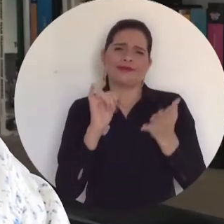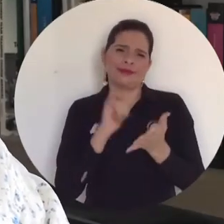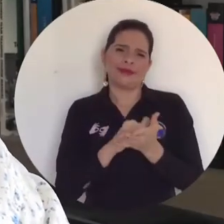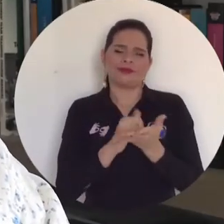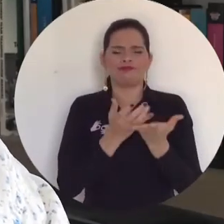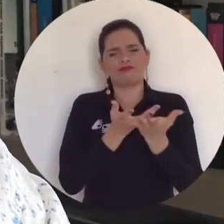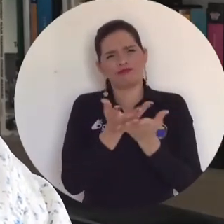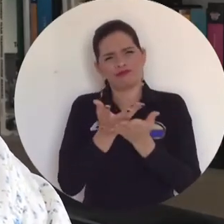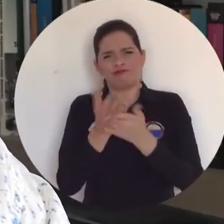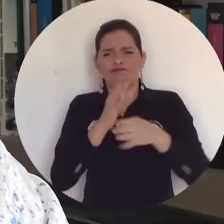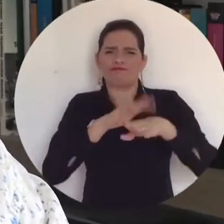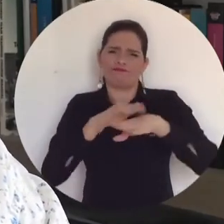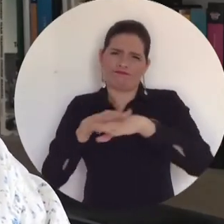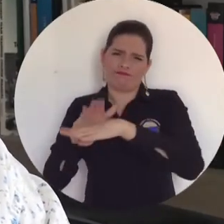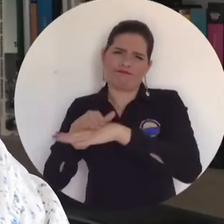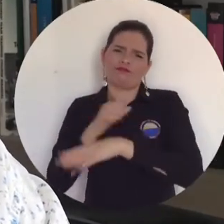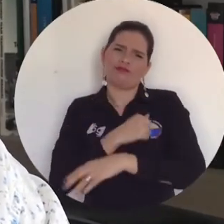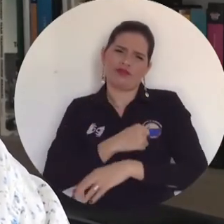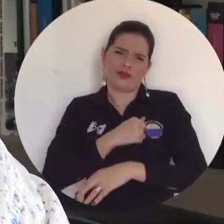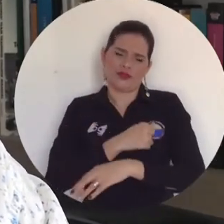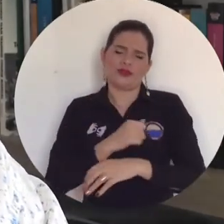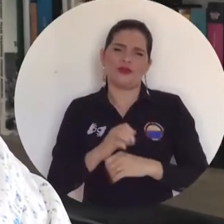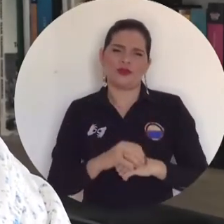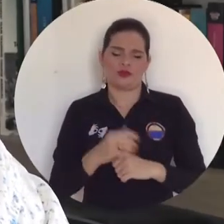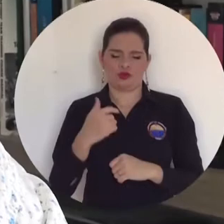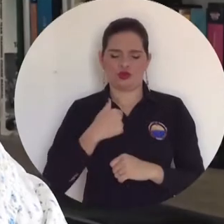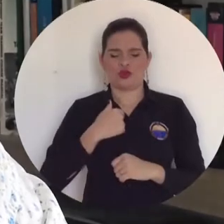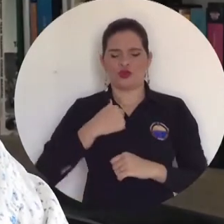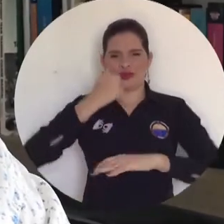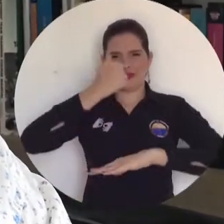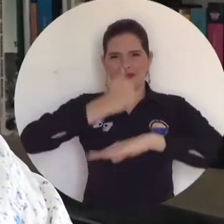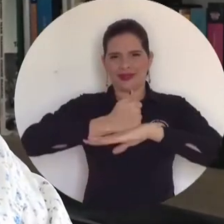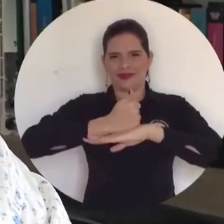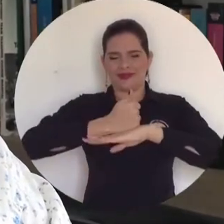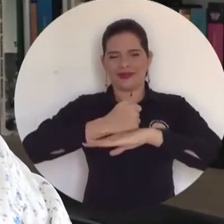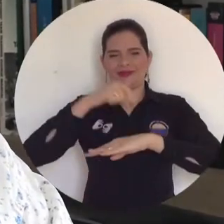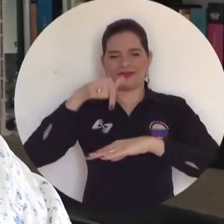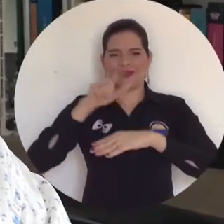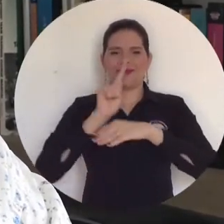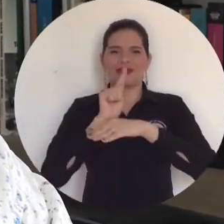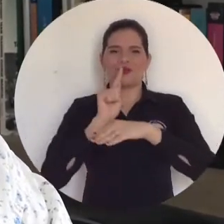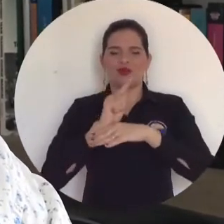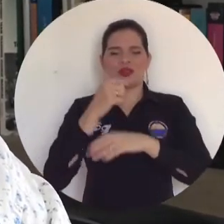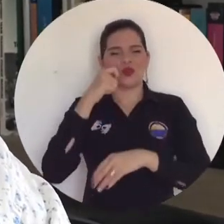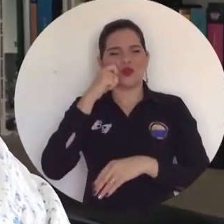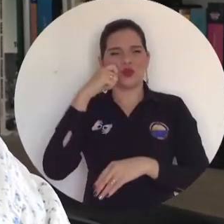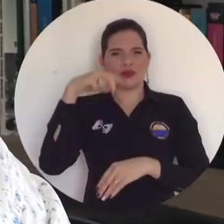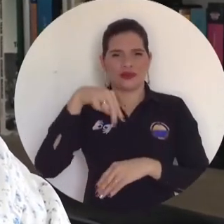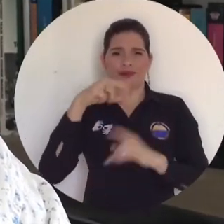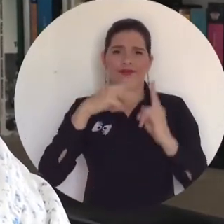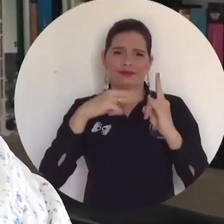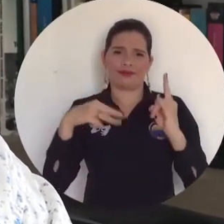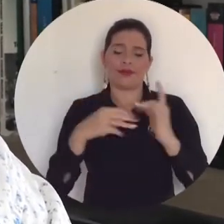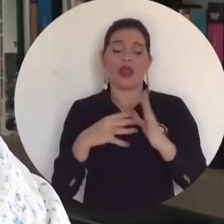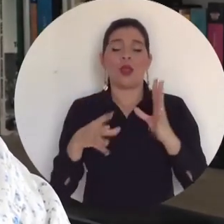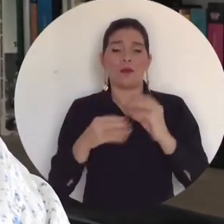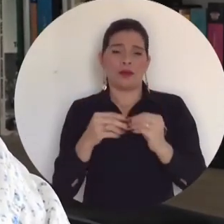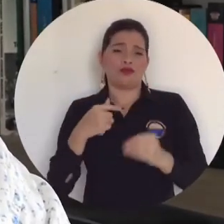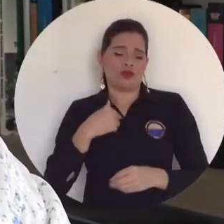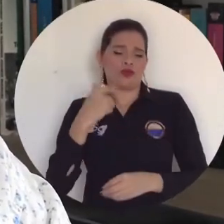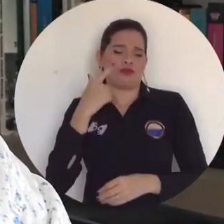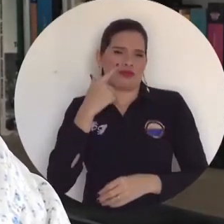esperanza como comunidad universitaria. Ese es mi llamado como docente, como decano